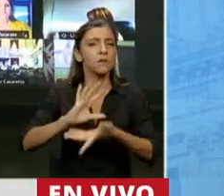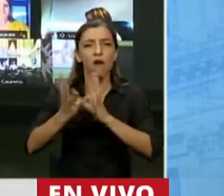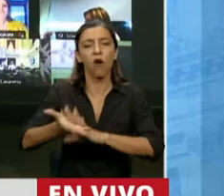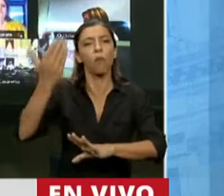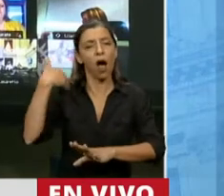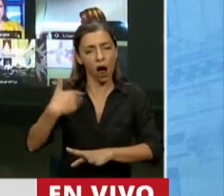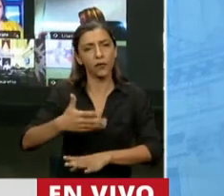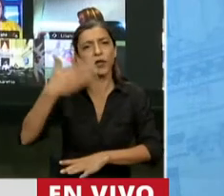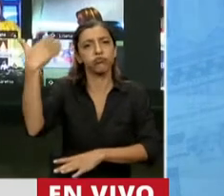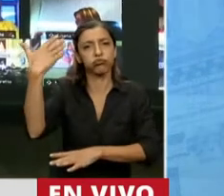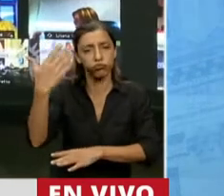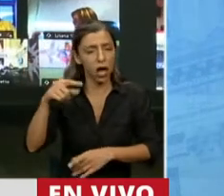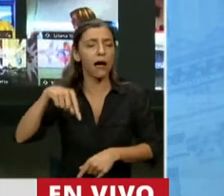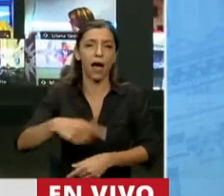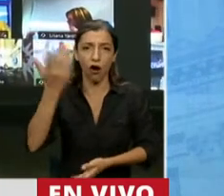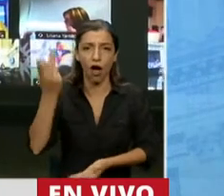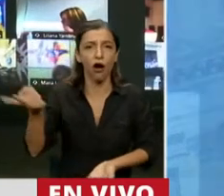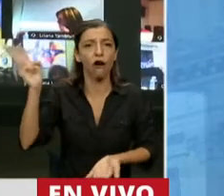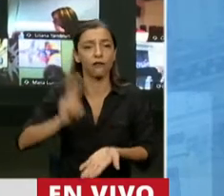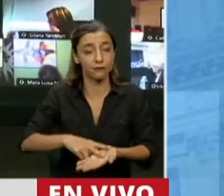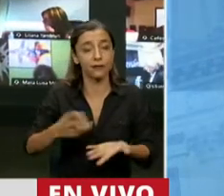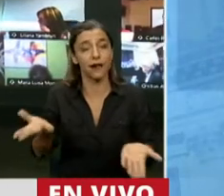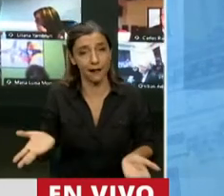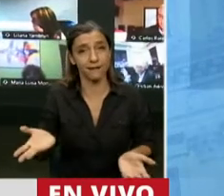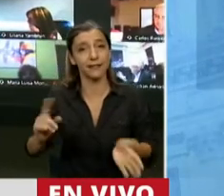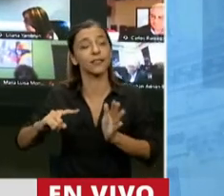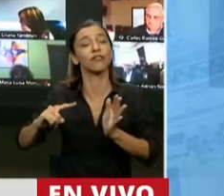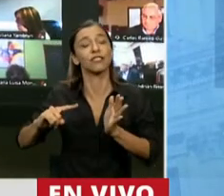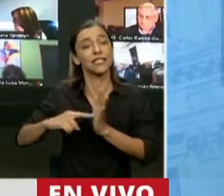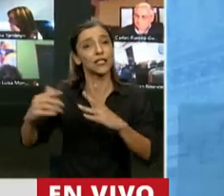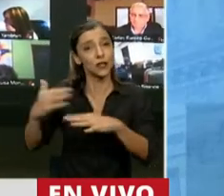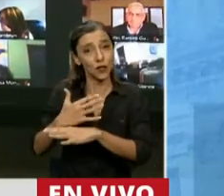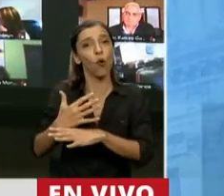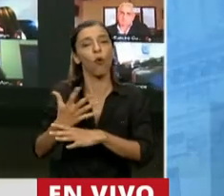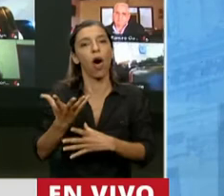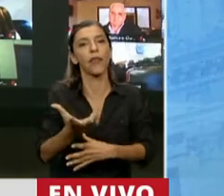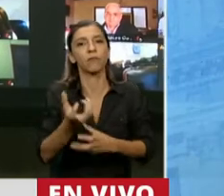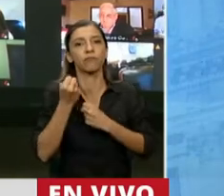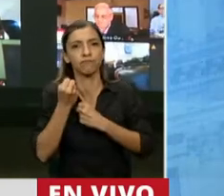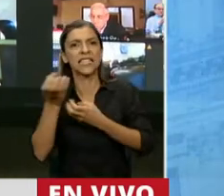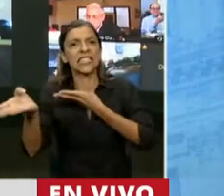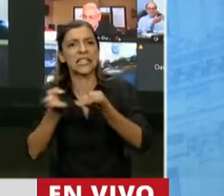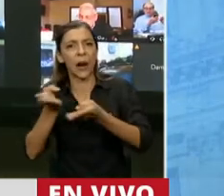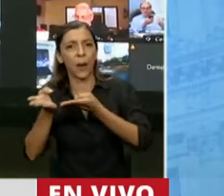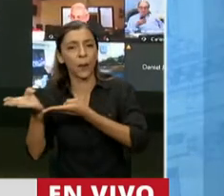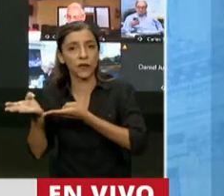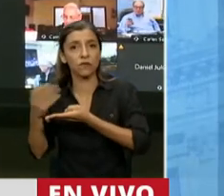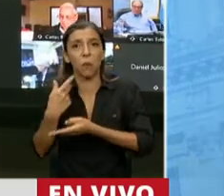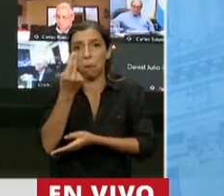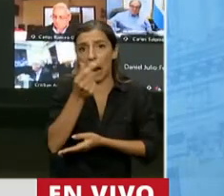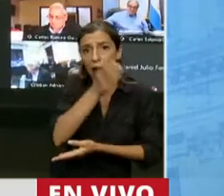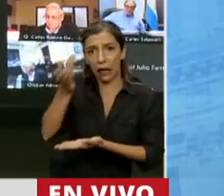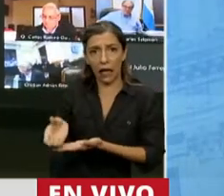Aires hizo que la reflexión de la dictadura le pasara servicios sin recursos